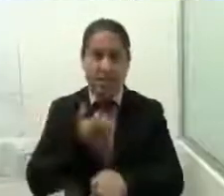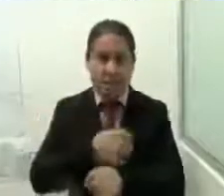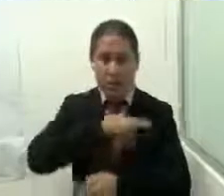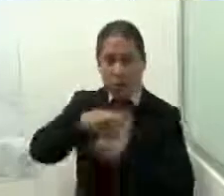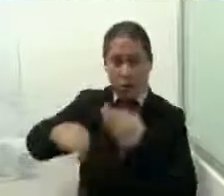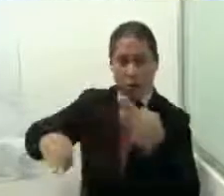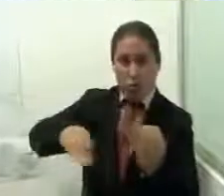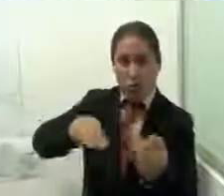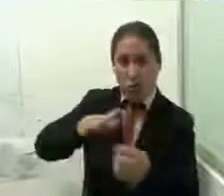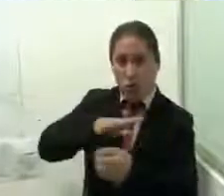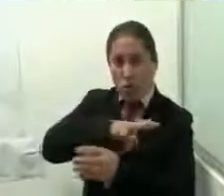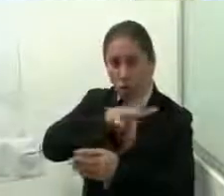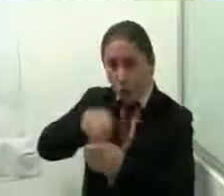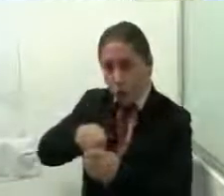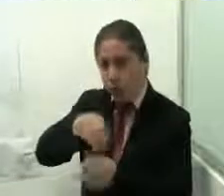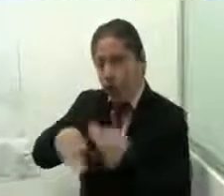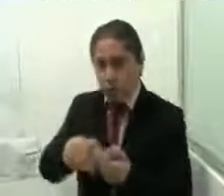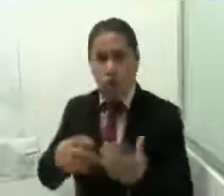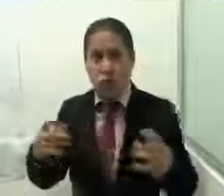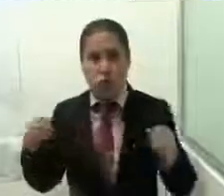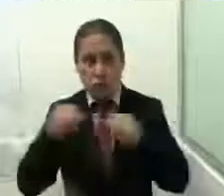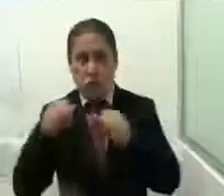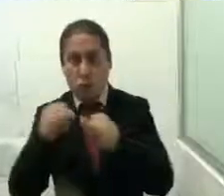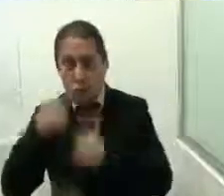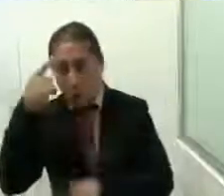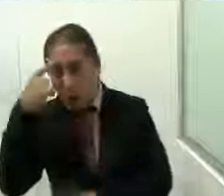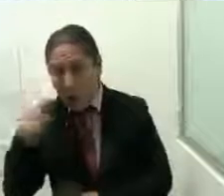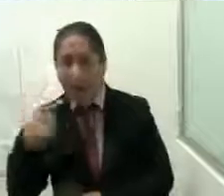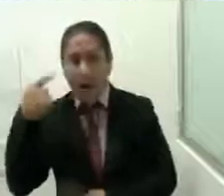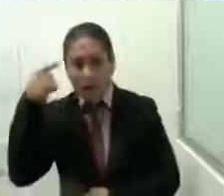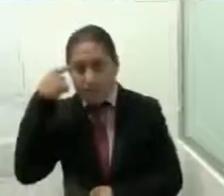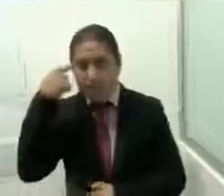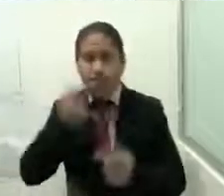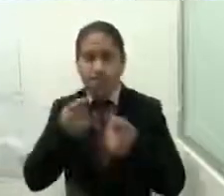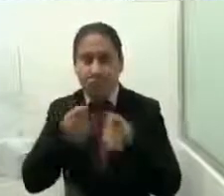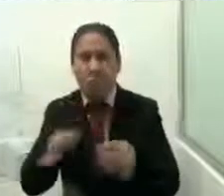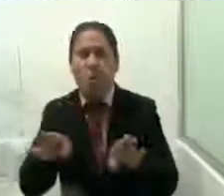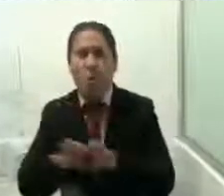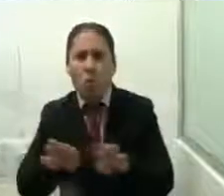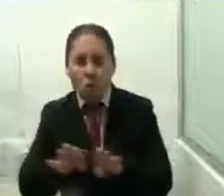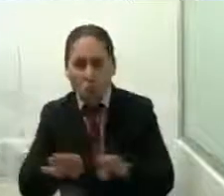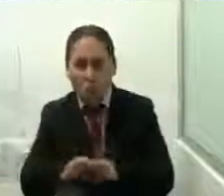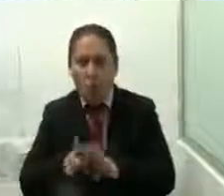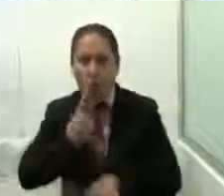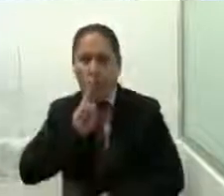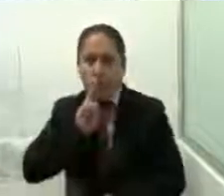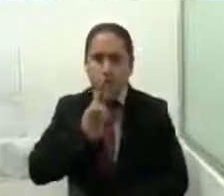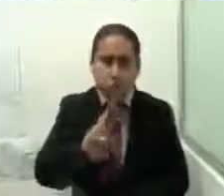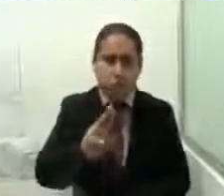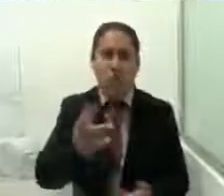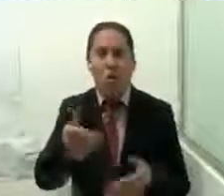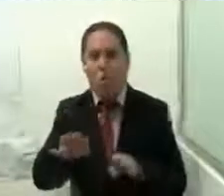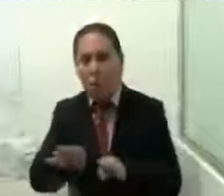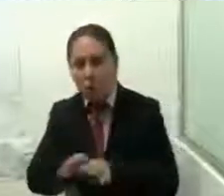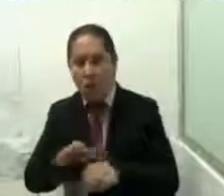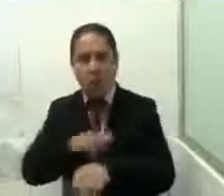conformado por organizaciones de la sociedad civil para generar un plan estratégico respecto a las recomendaciones de esta alerta.